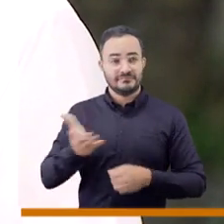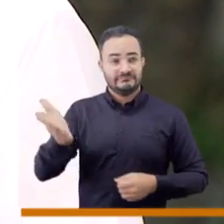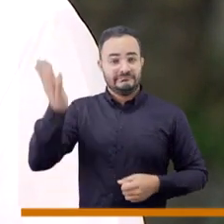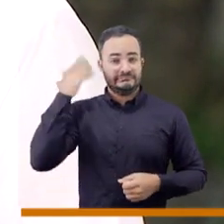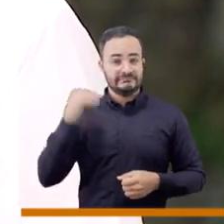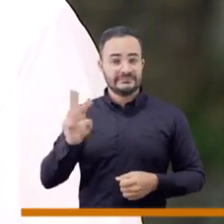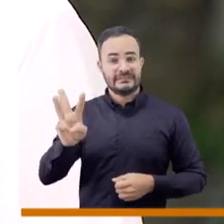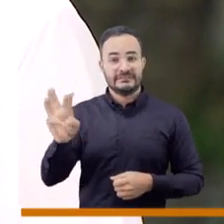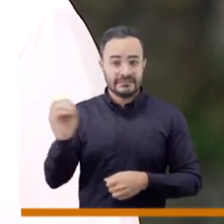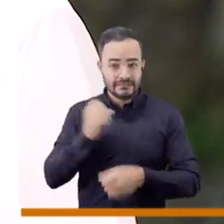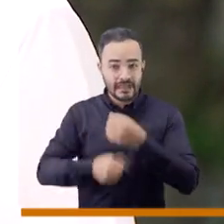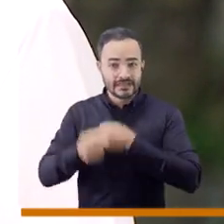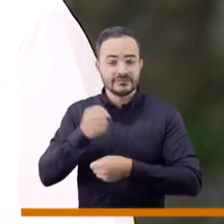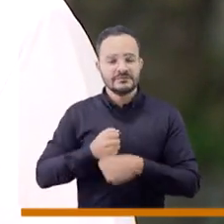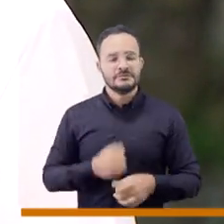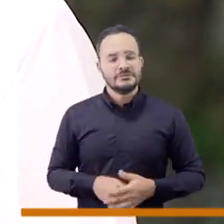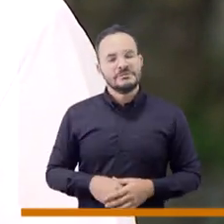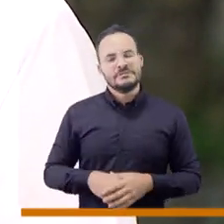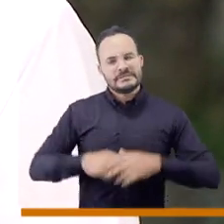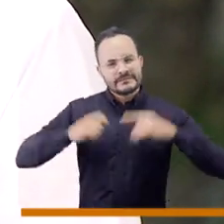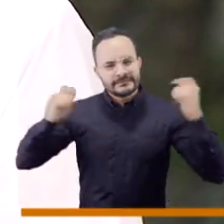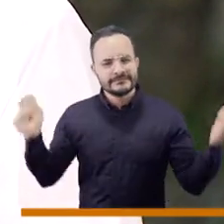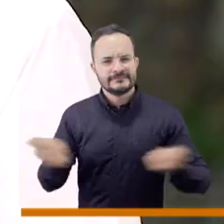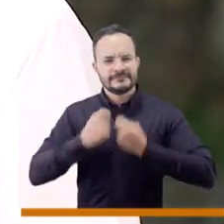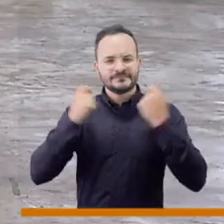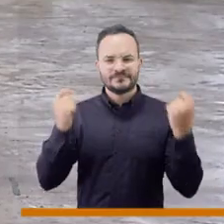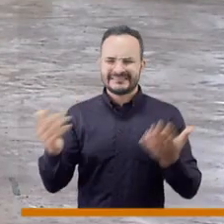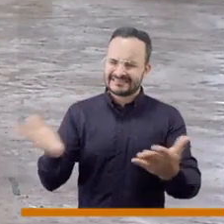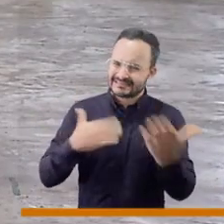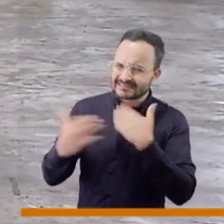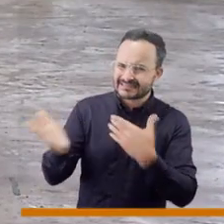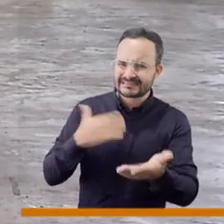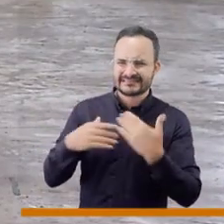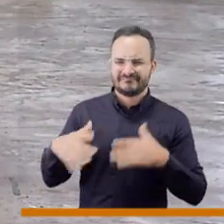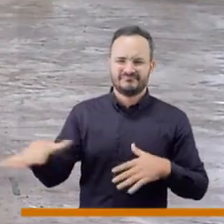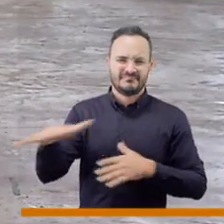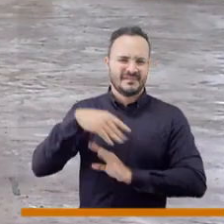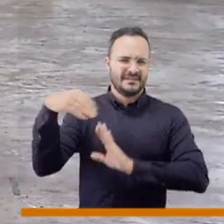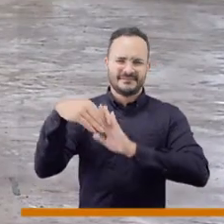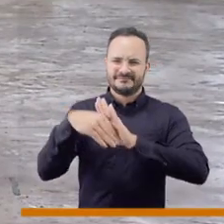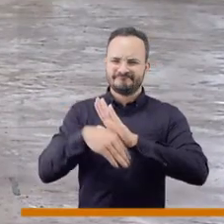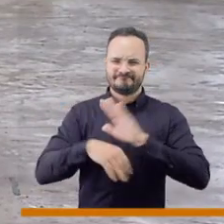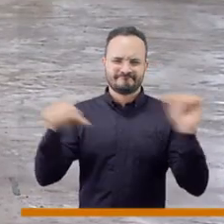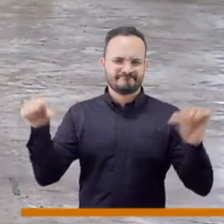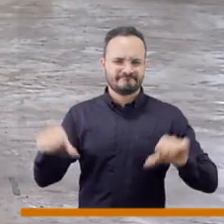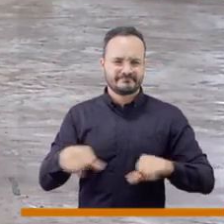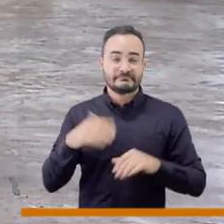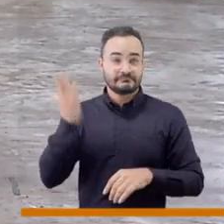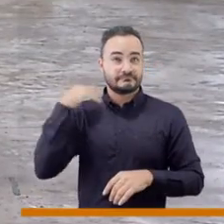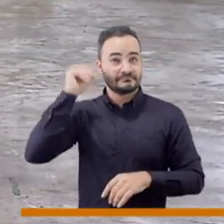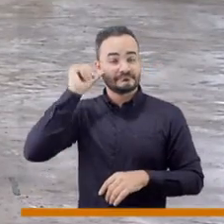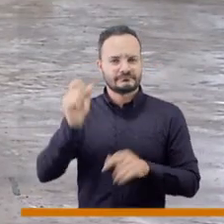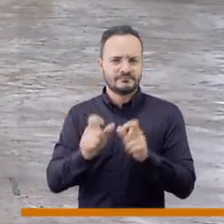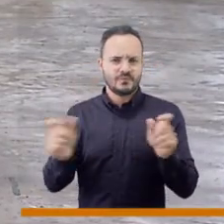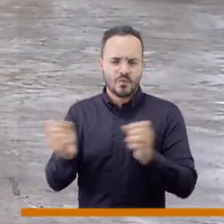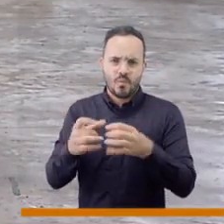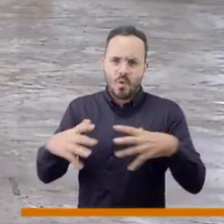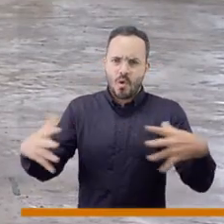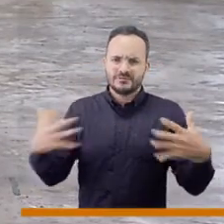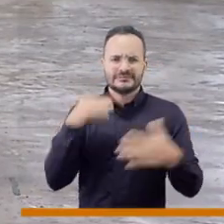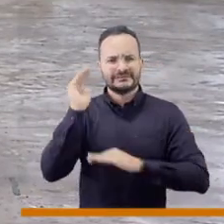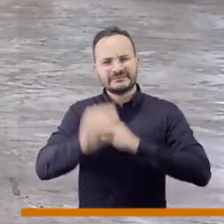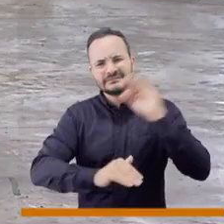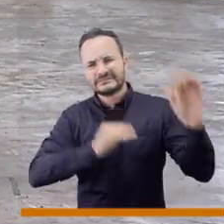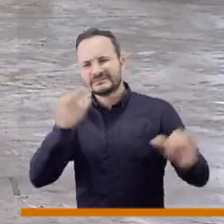y entonces era demasiado las